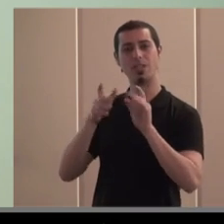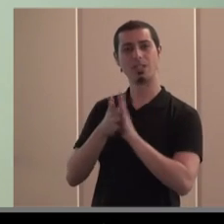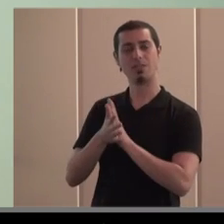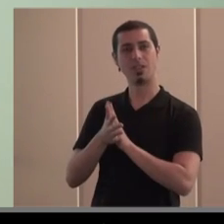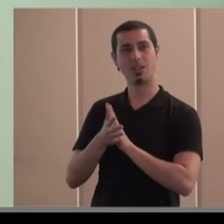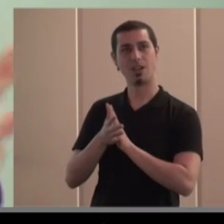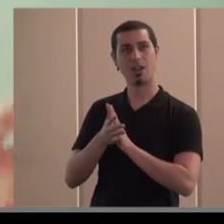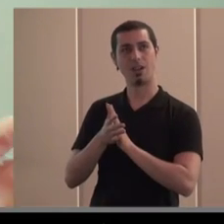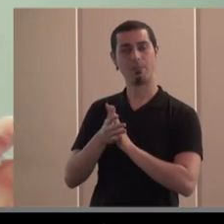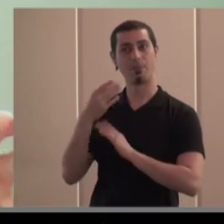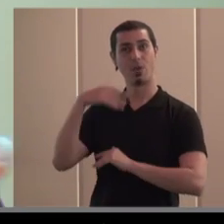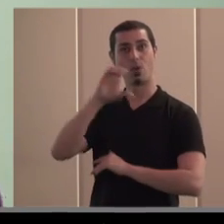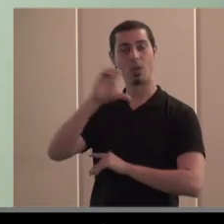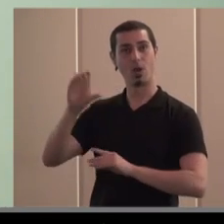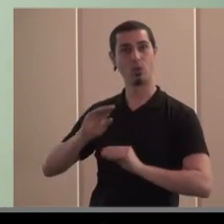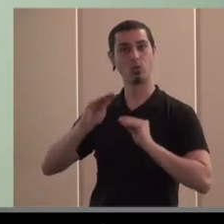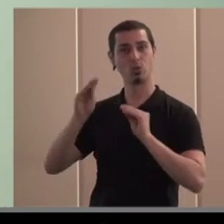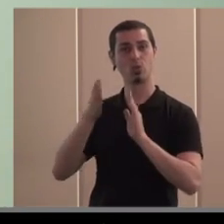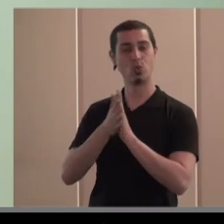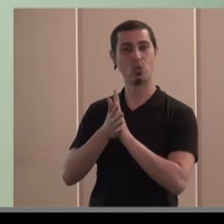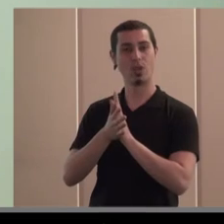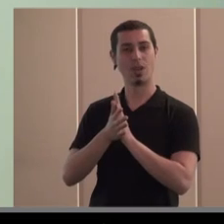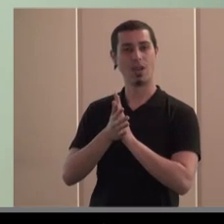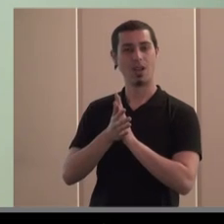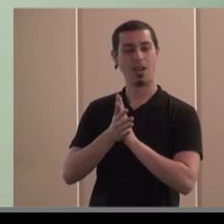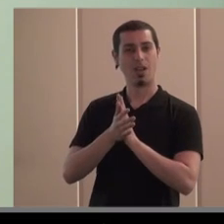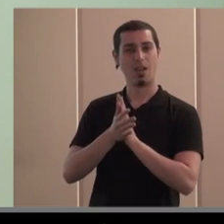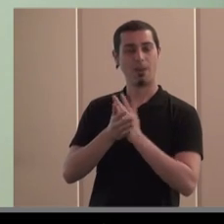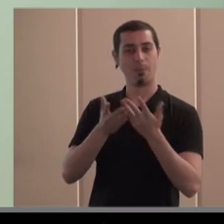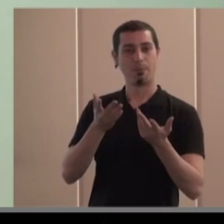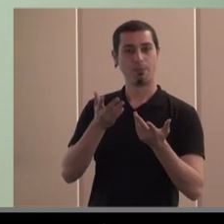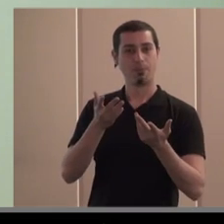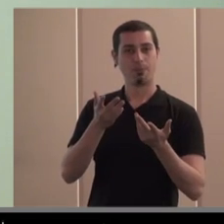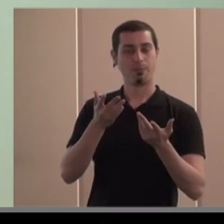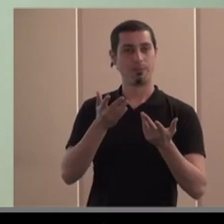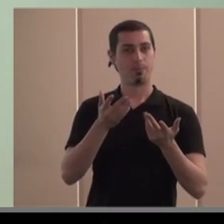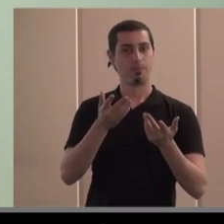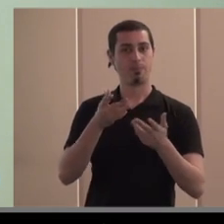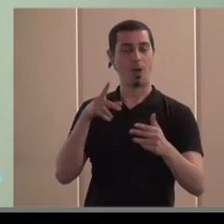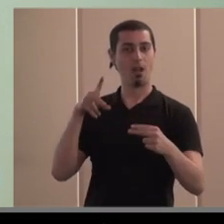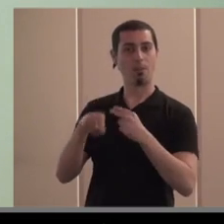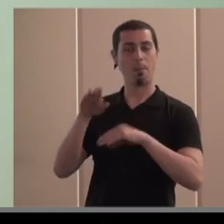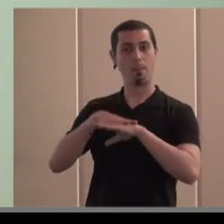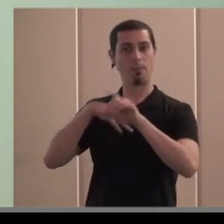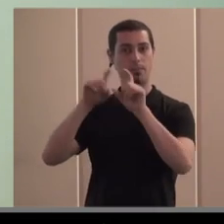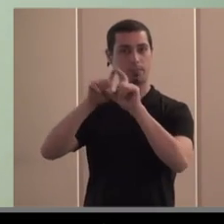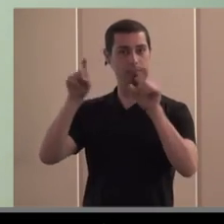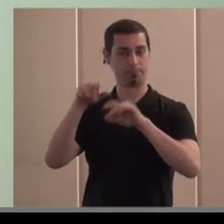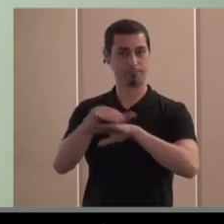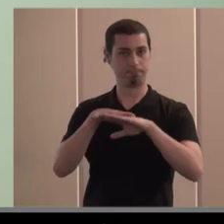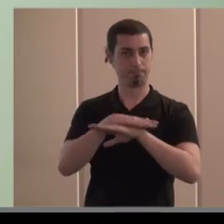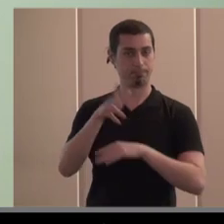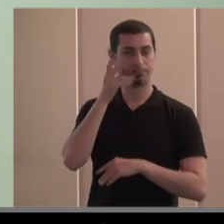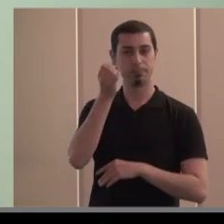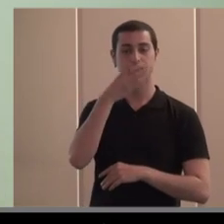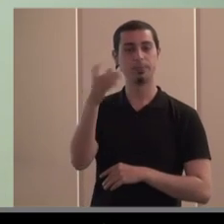traje la política empresarial europea corta el traje por la política empresarial para las empresas con